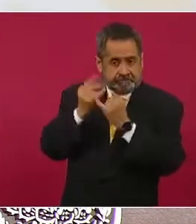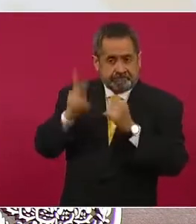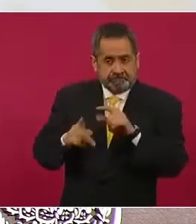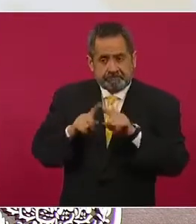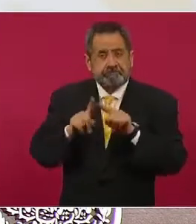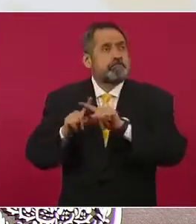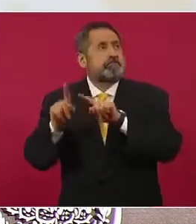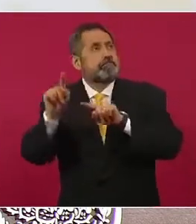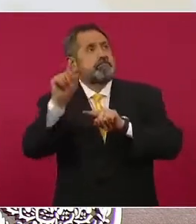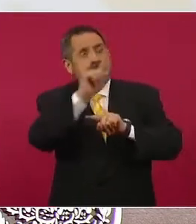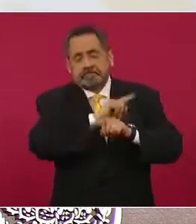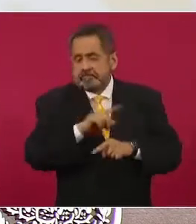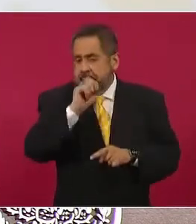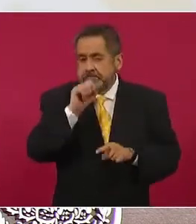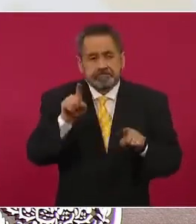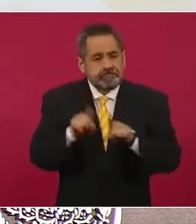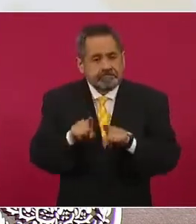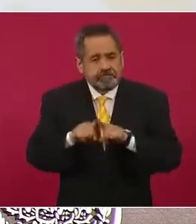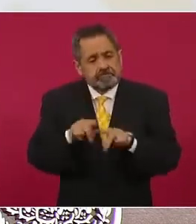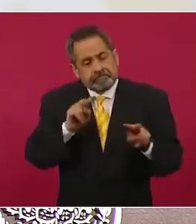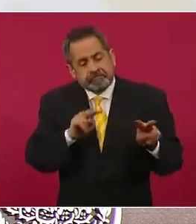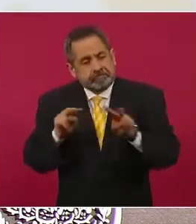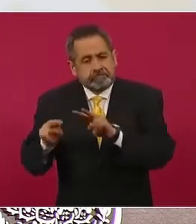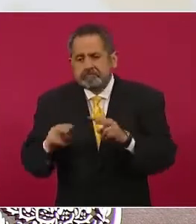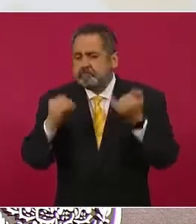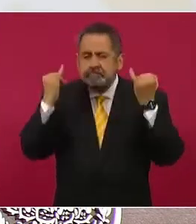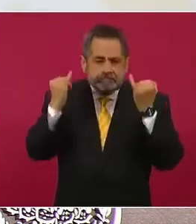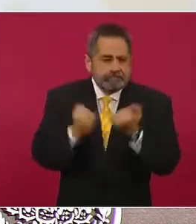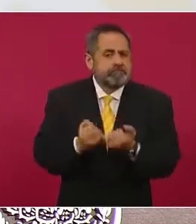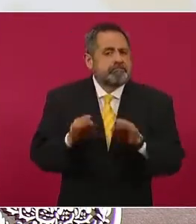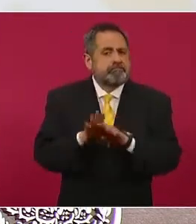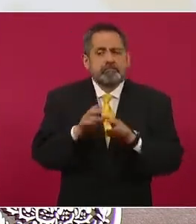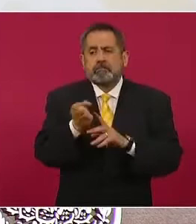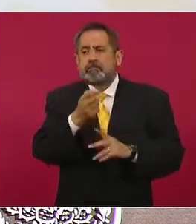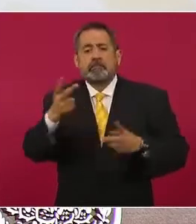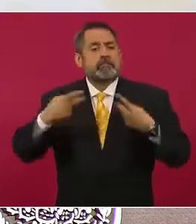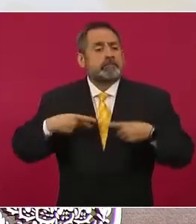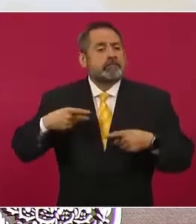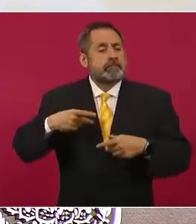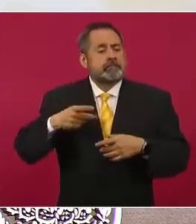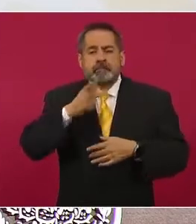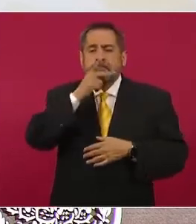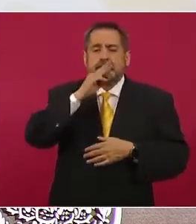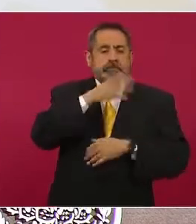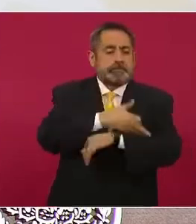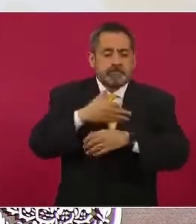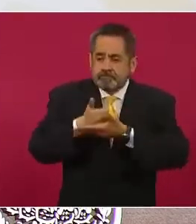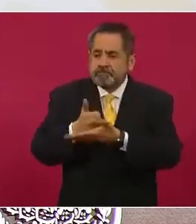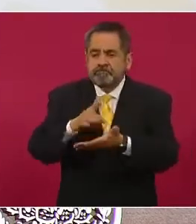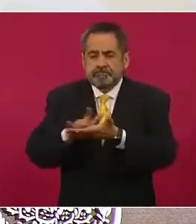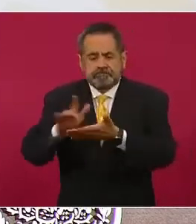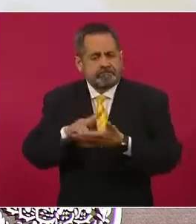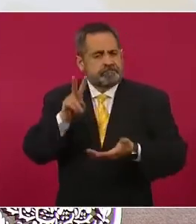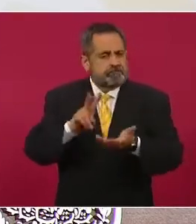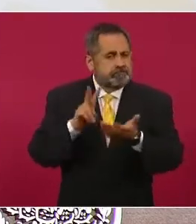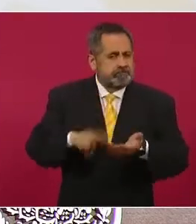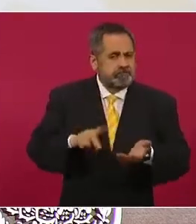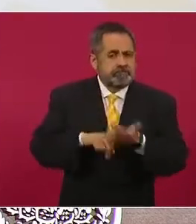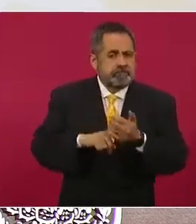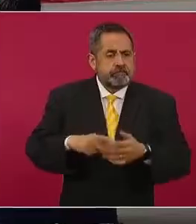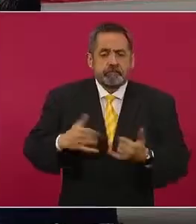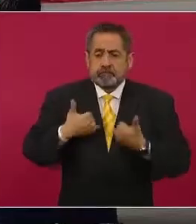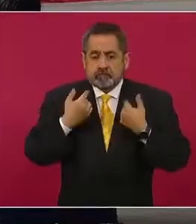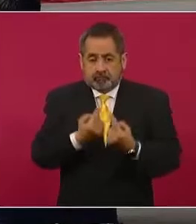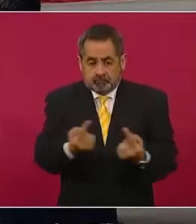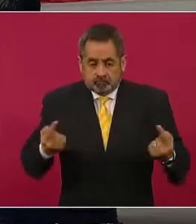estados hemos estado percibiendo esa disposición que tienen los padres de familia y ese gusto que tienen los pequeños y los